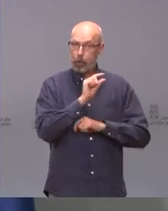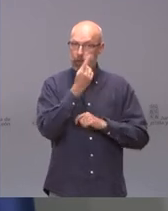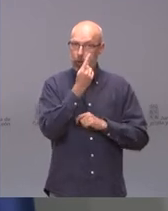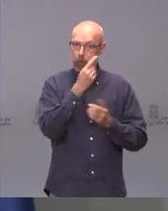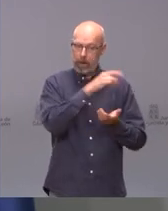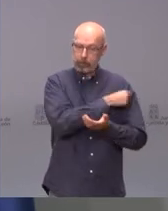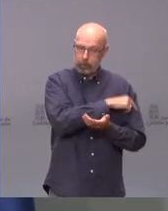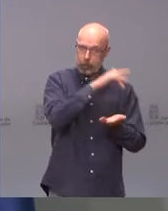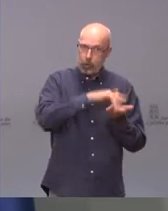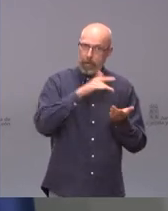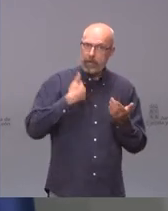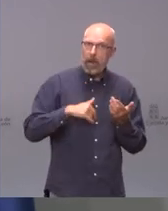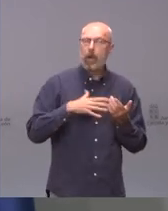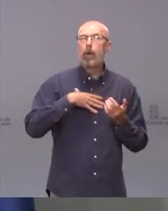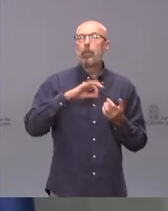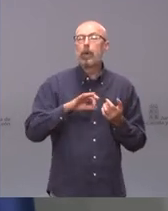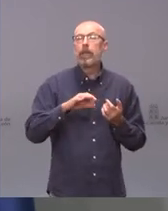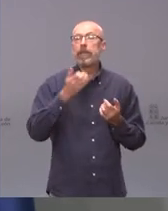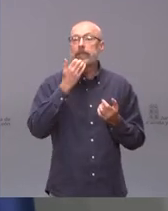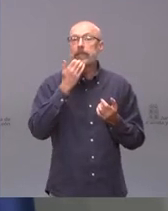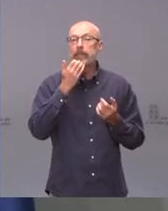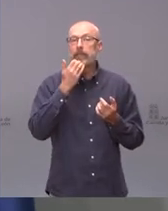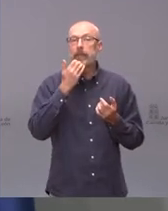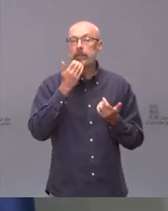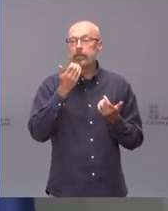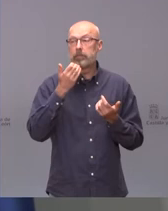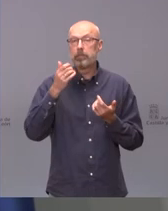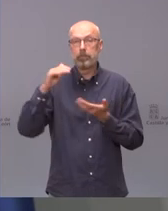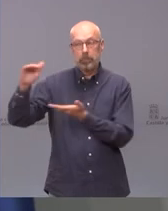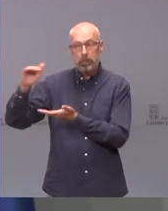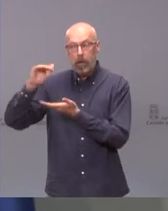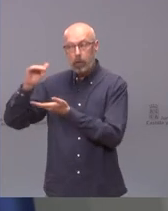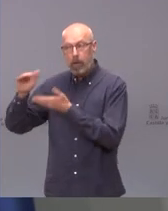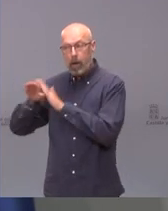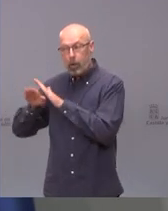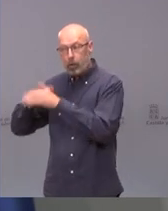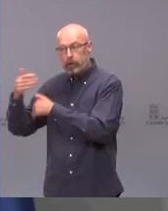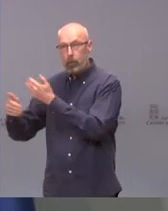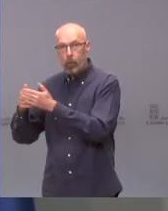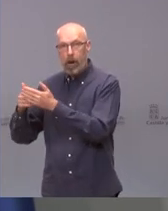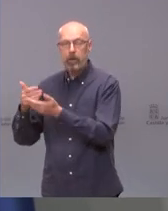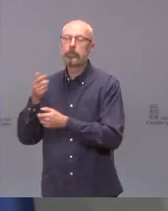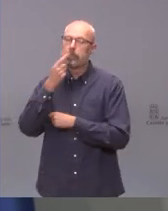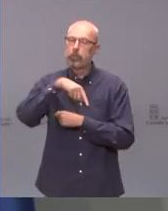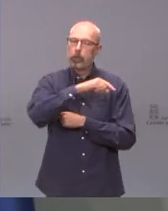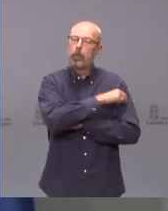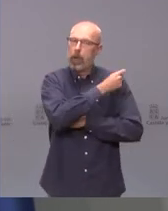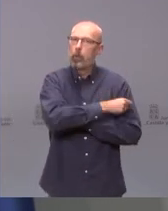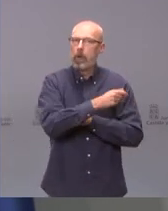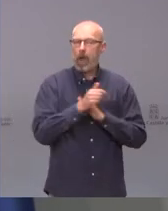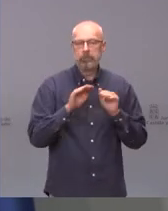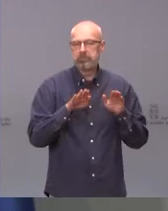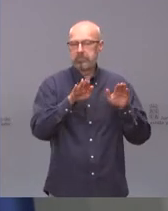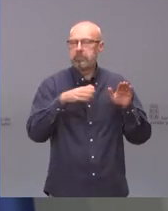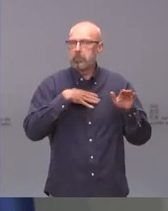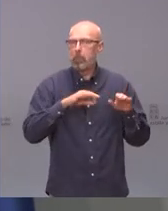pues podríamos alcanzarlo si se mantuviera el ritmo de suministro. Eso depende de que se mantenga el ritmo de suministro más que de nosotros mismos, con